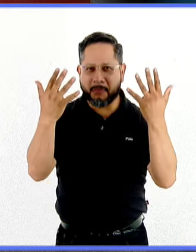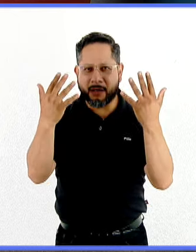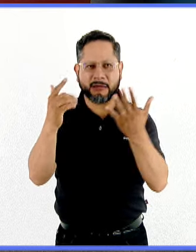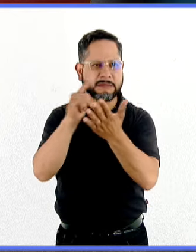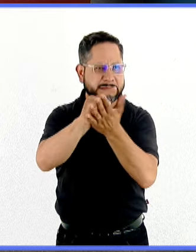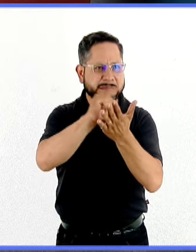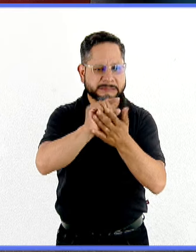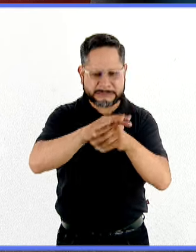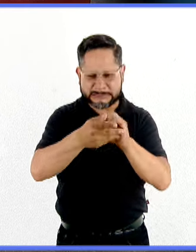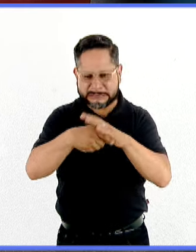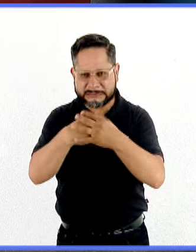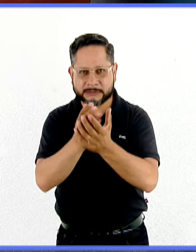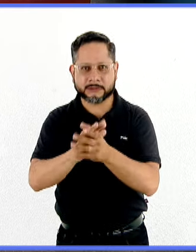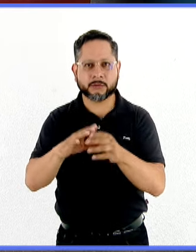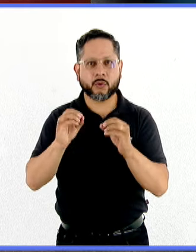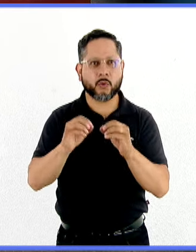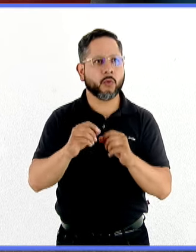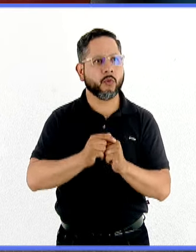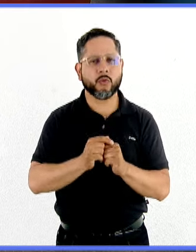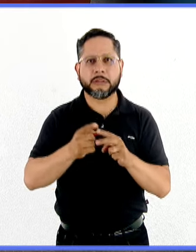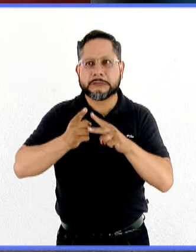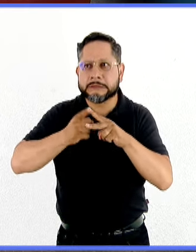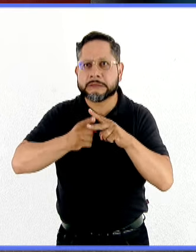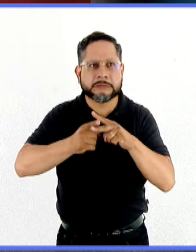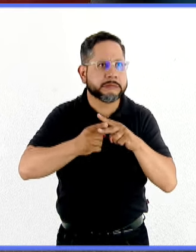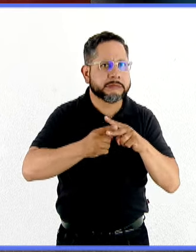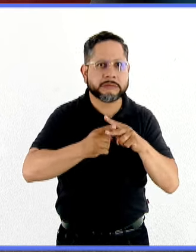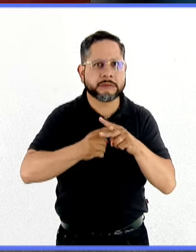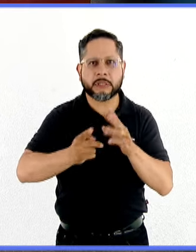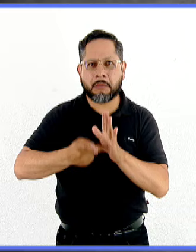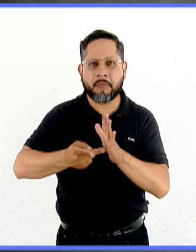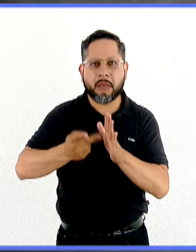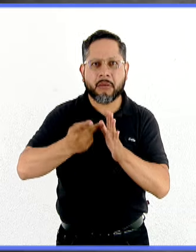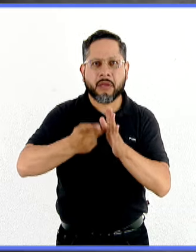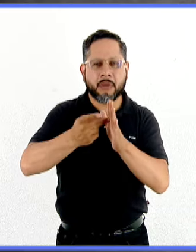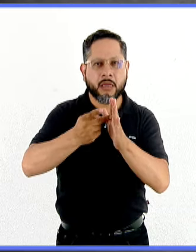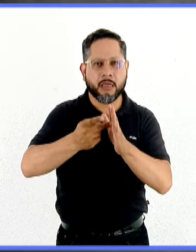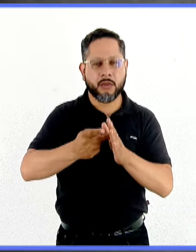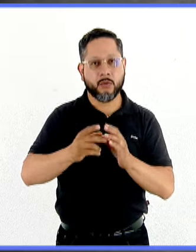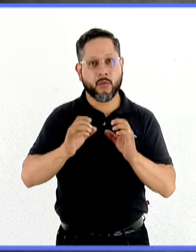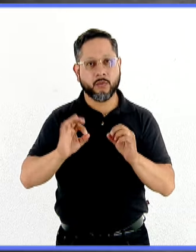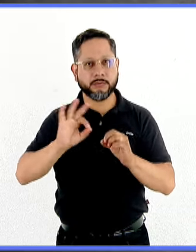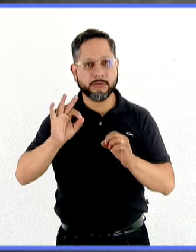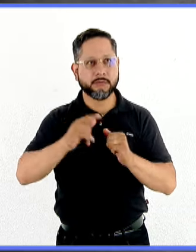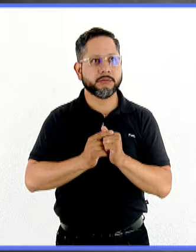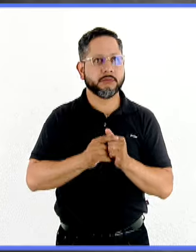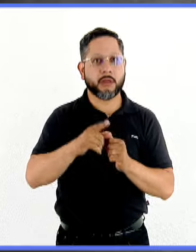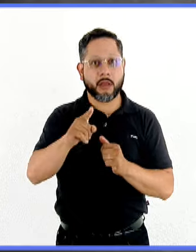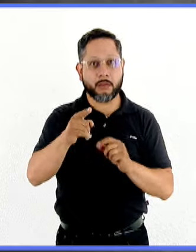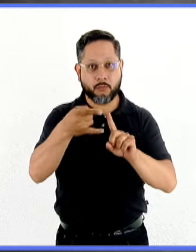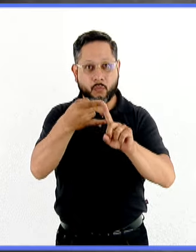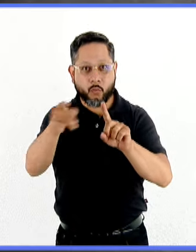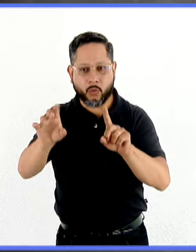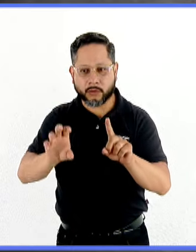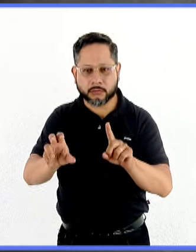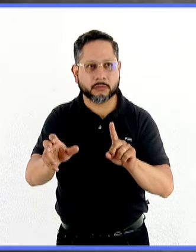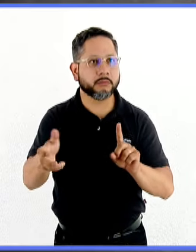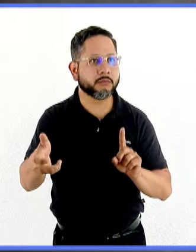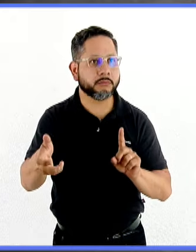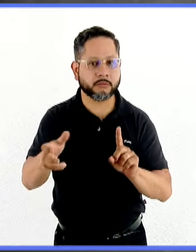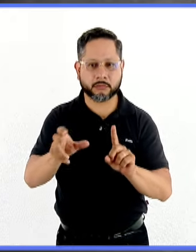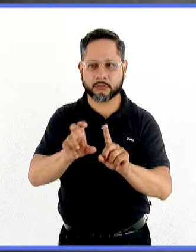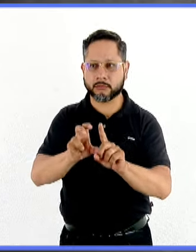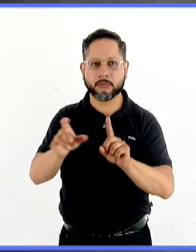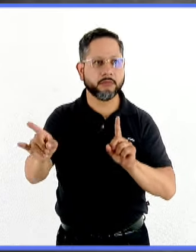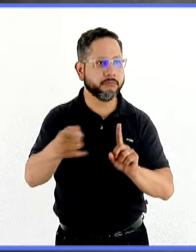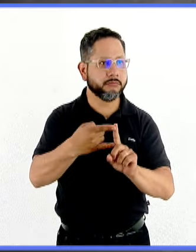que si contar, por ejemplo, el número de veces que tenemos que lavarnos las manos o un ritual para poder abrir la puerta o para poder cerrarla. O es